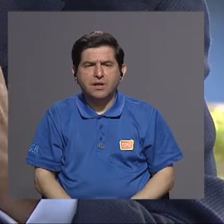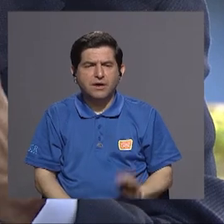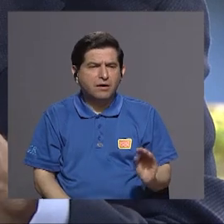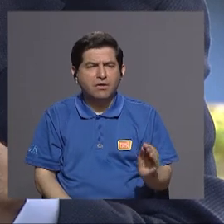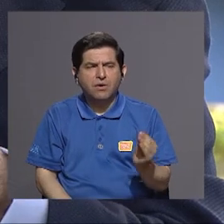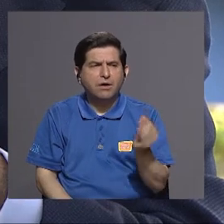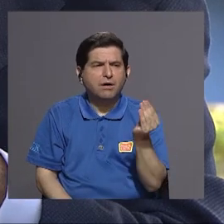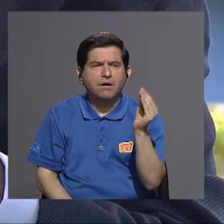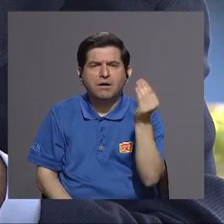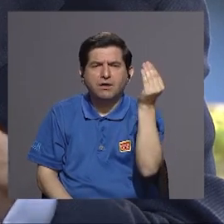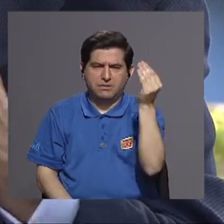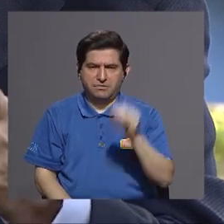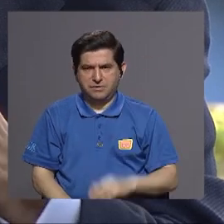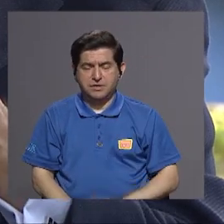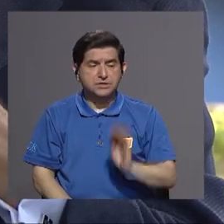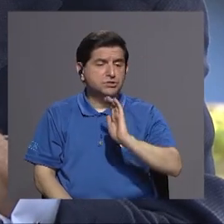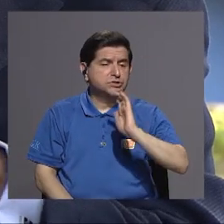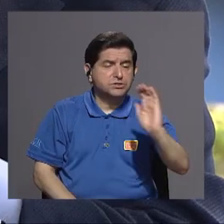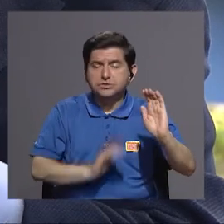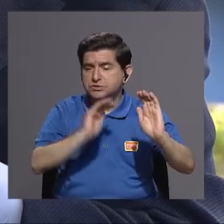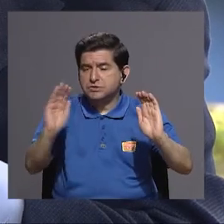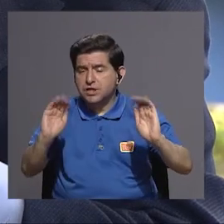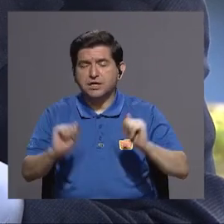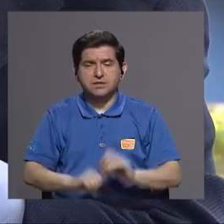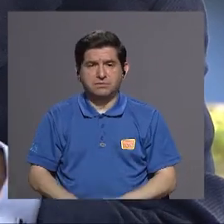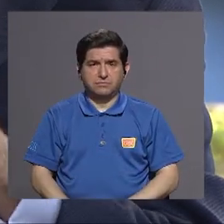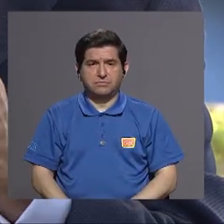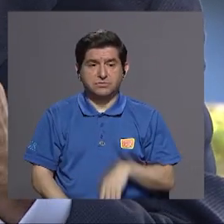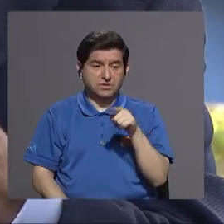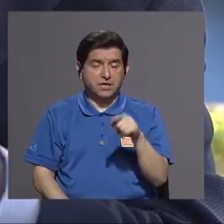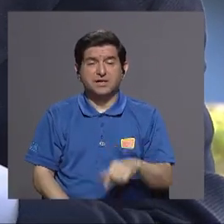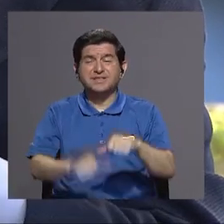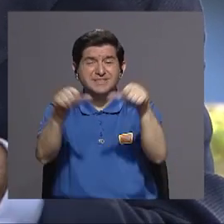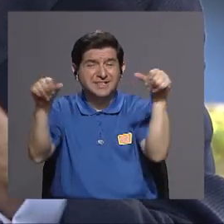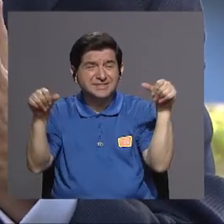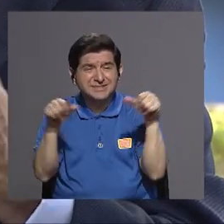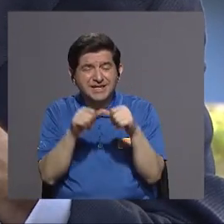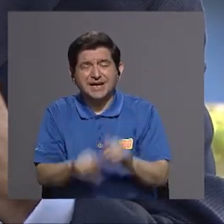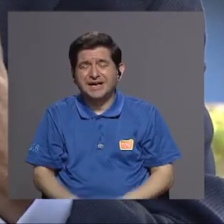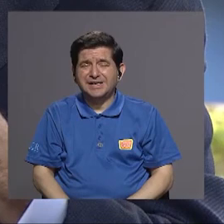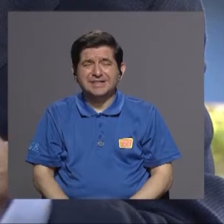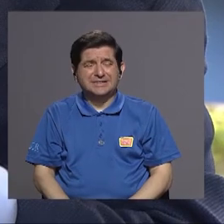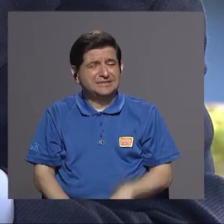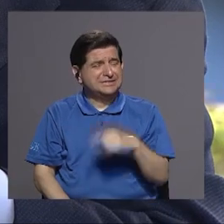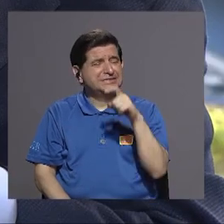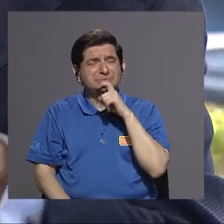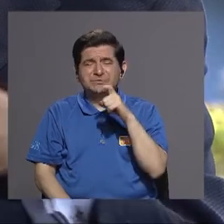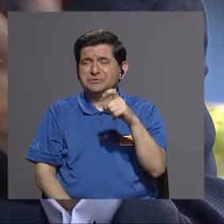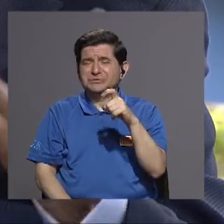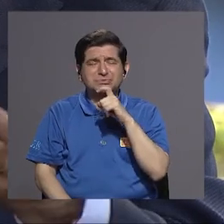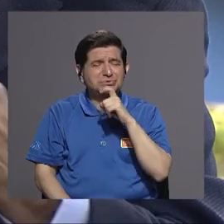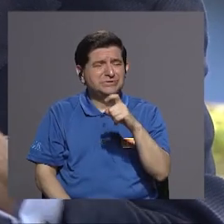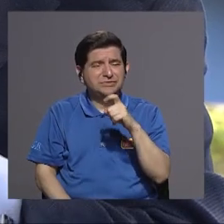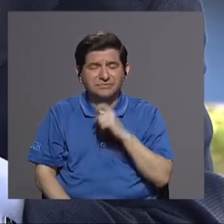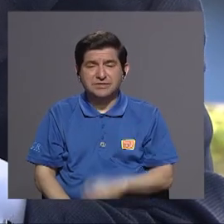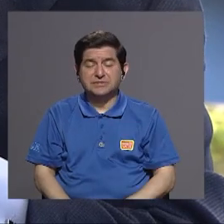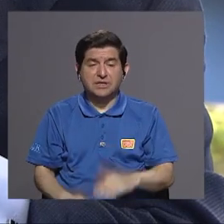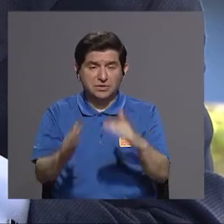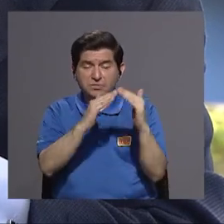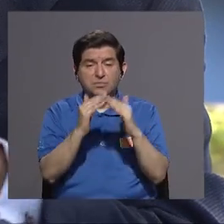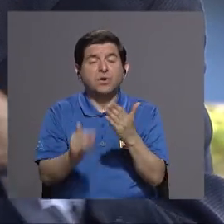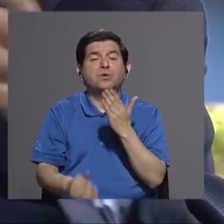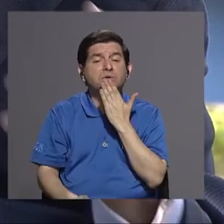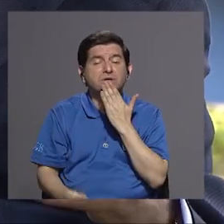a jóvenes y niños y adolescentes verdad que son áreas de privadas son áreas difíciles verdad con indígenas